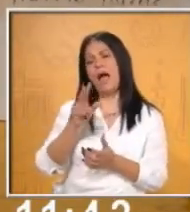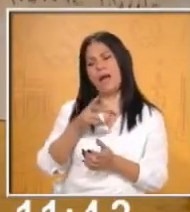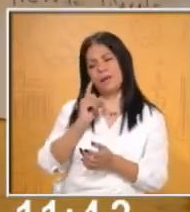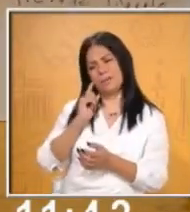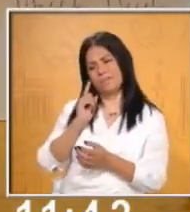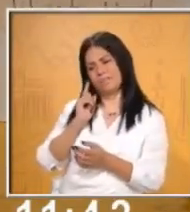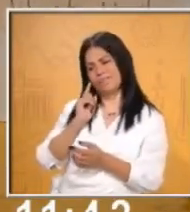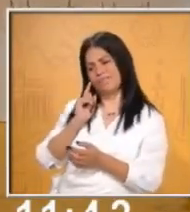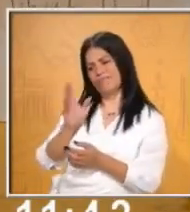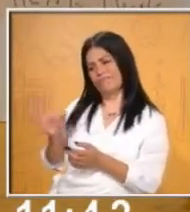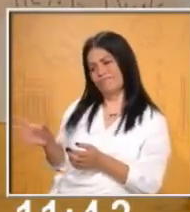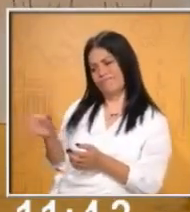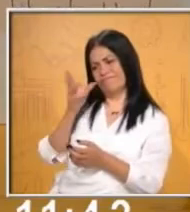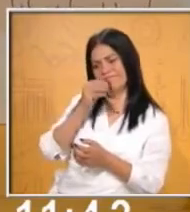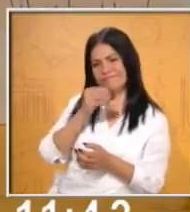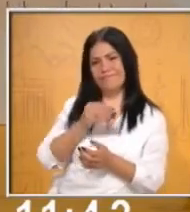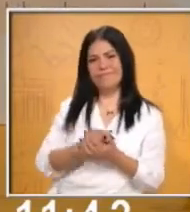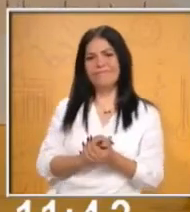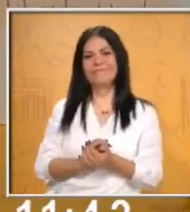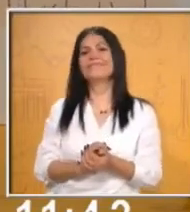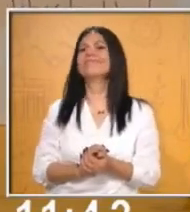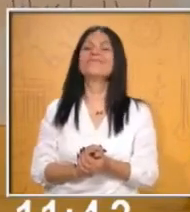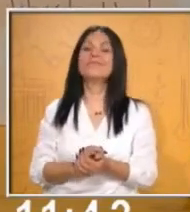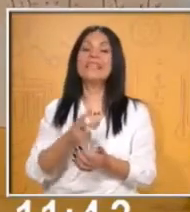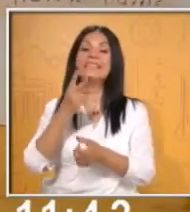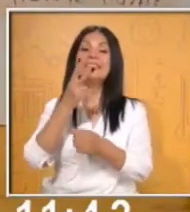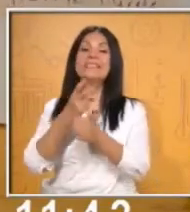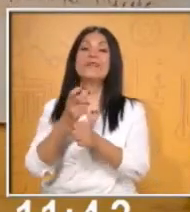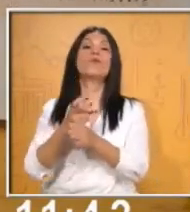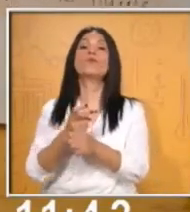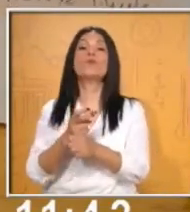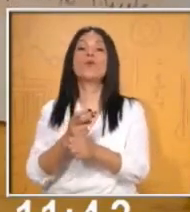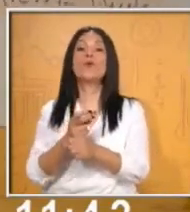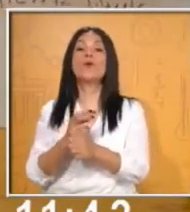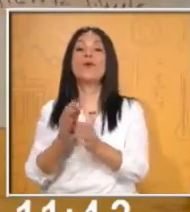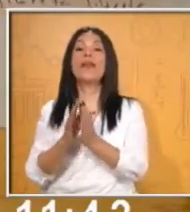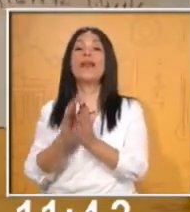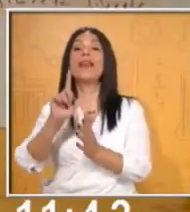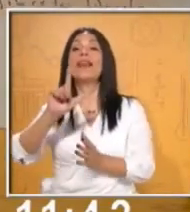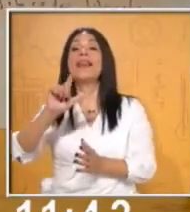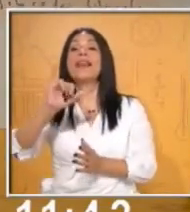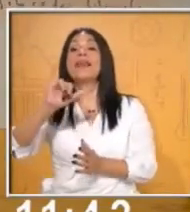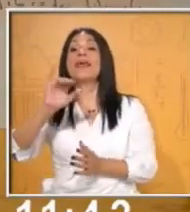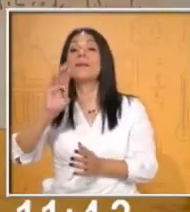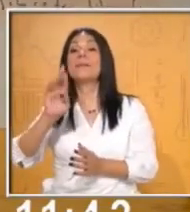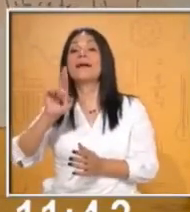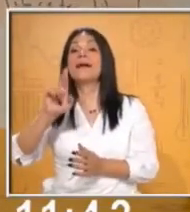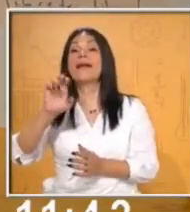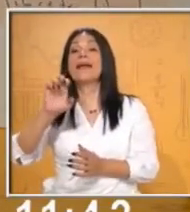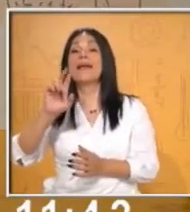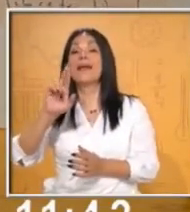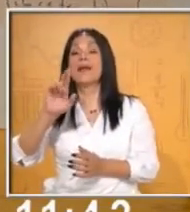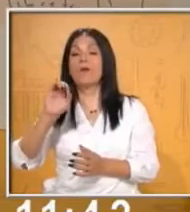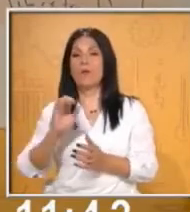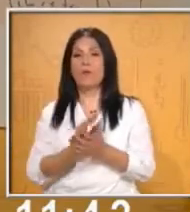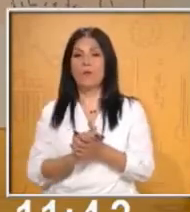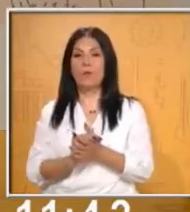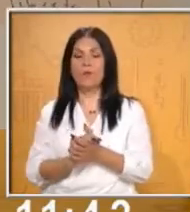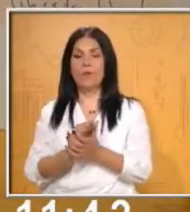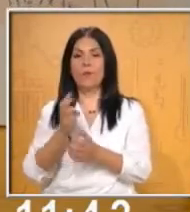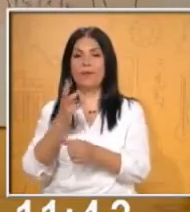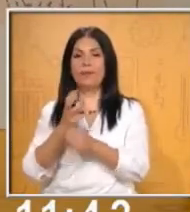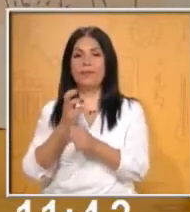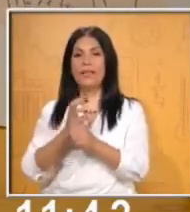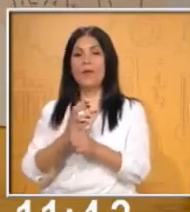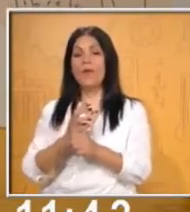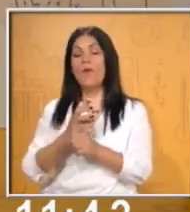maestra. No, maestra, usted se copió de mí. La segunda palabra puse librero. Yo puse librote. La tercera palabra puse